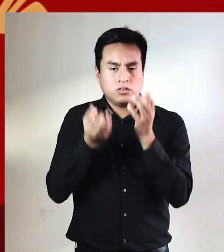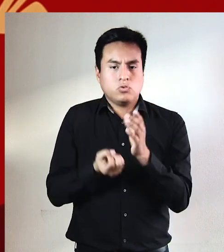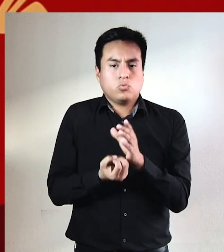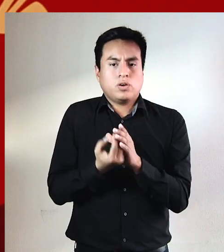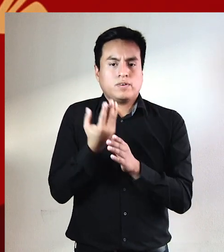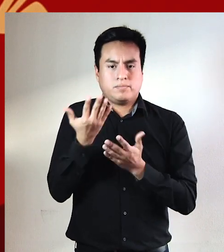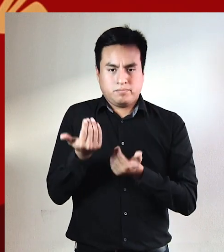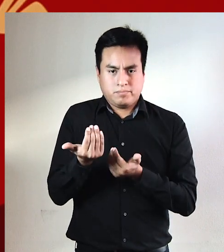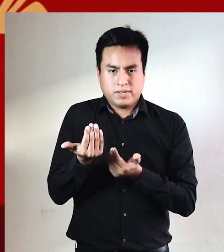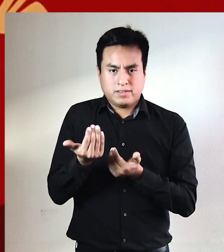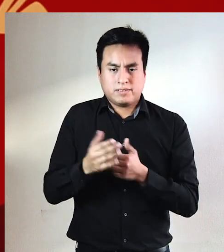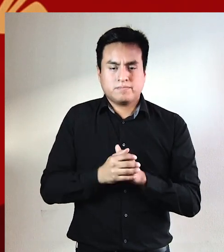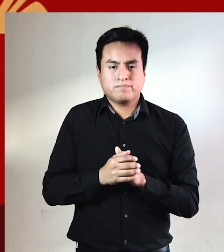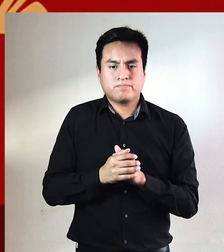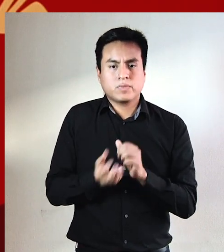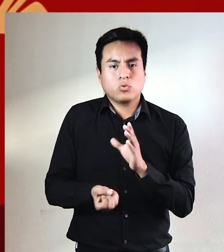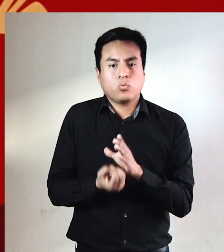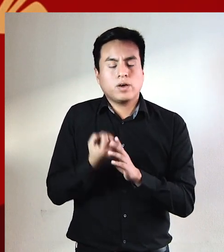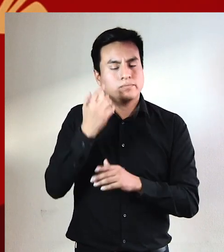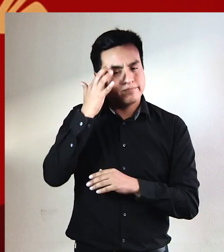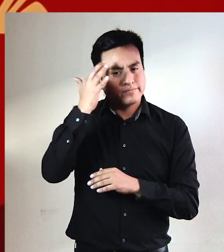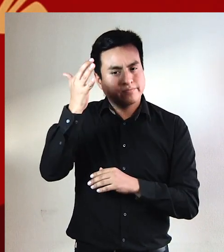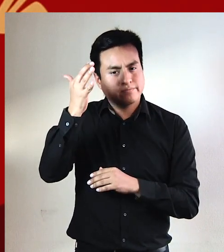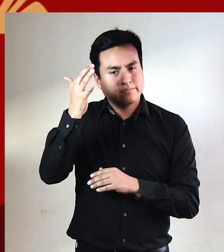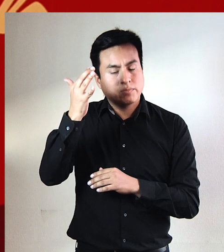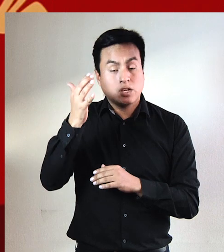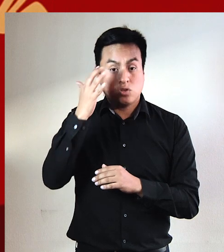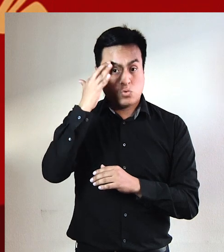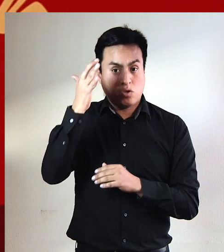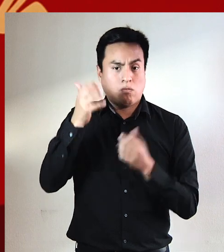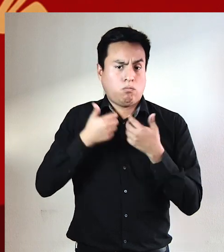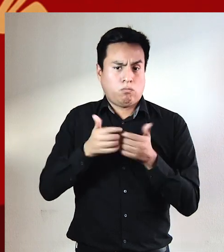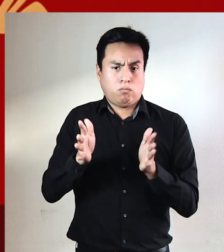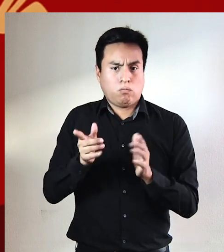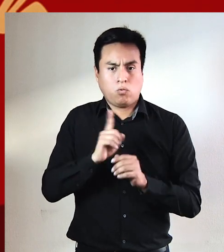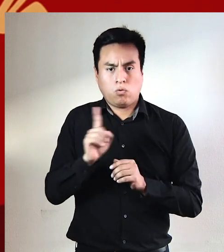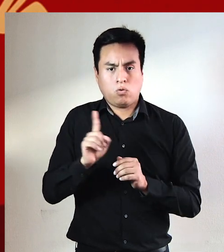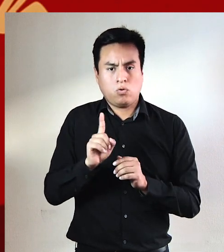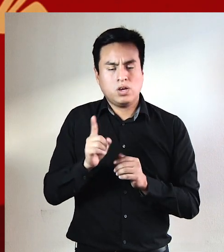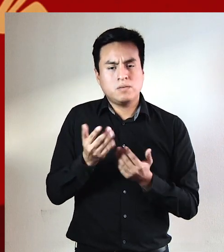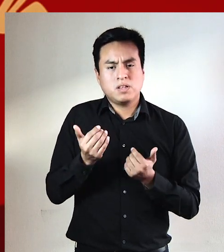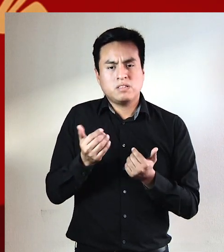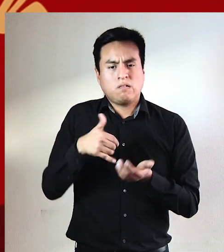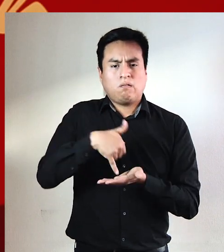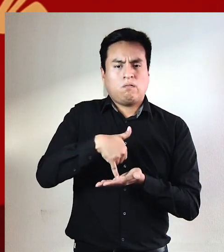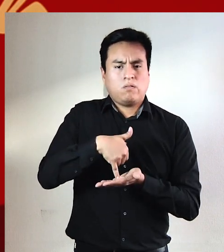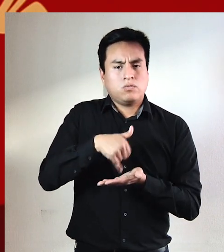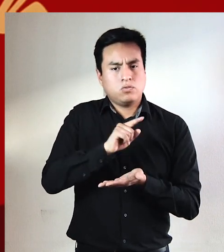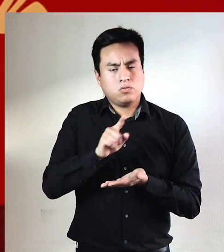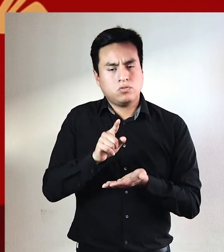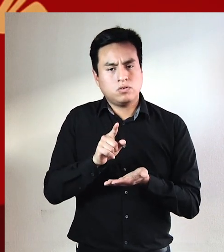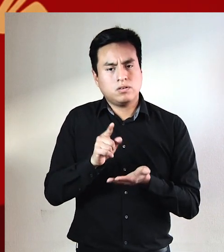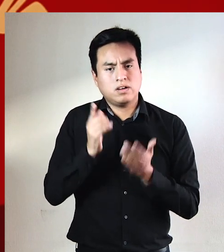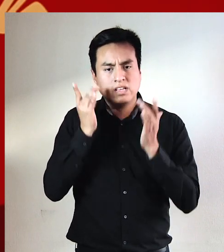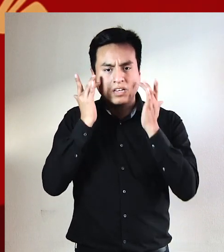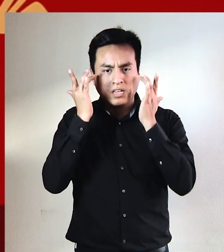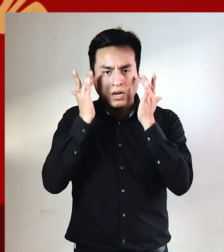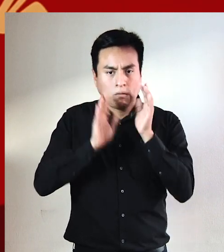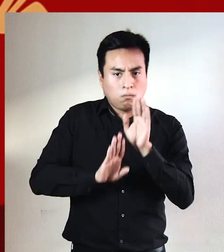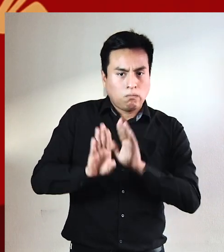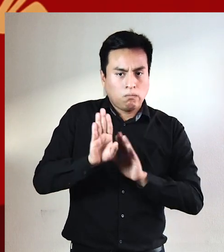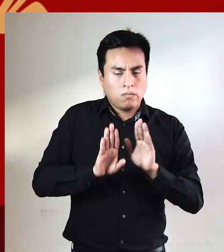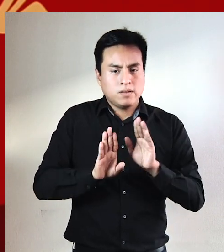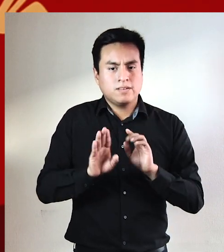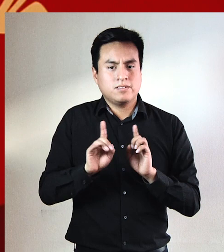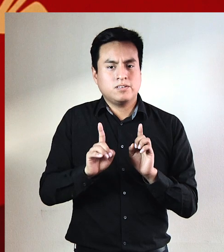a una nueva esperanza, a un nuevo sueño, pero no a un sueño cualquiera, no a una esperanza débil, no a una alegría